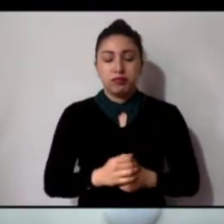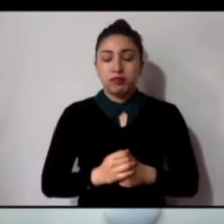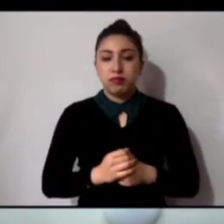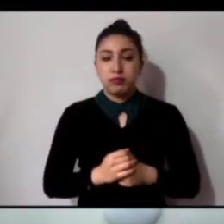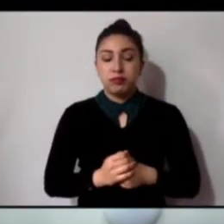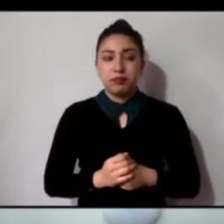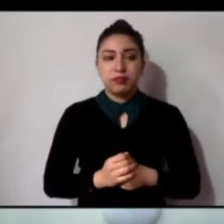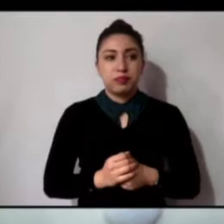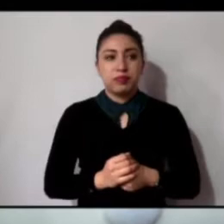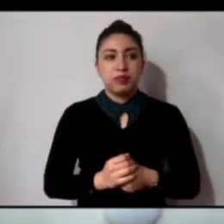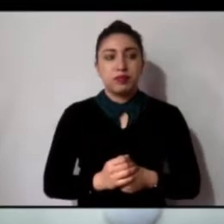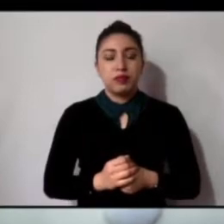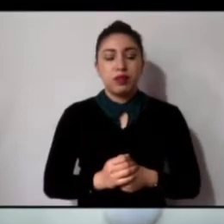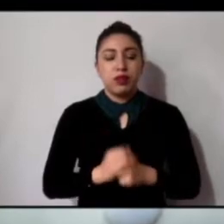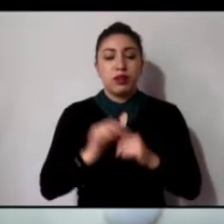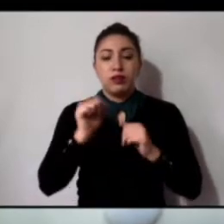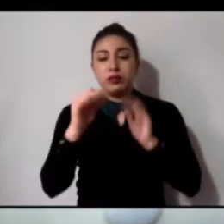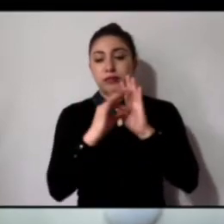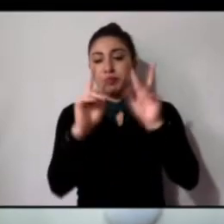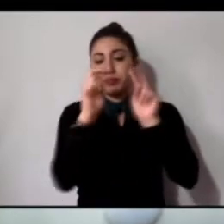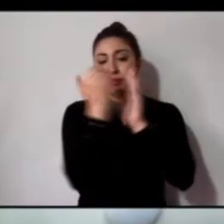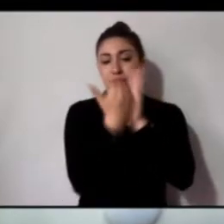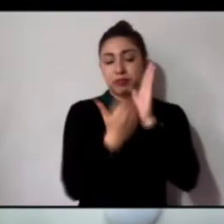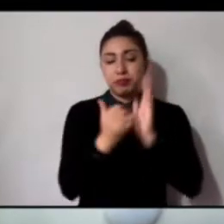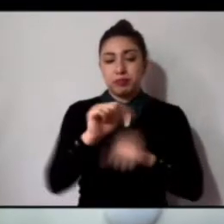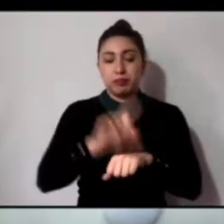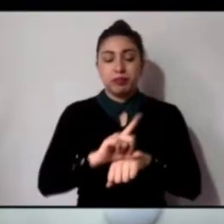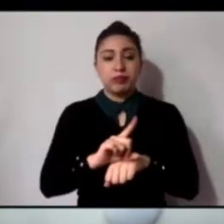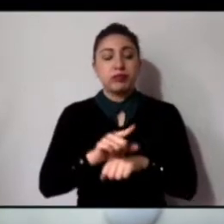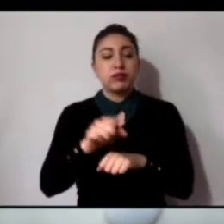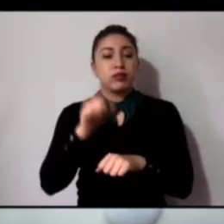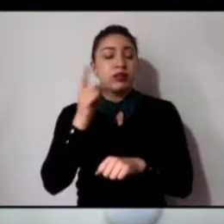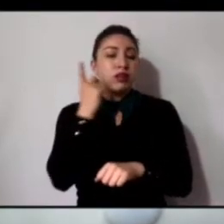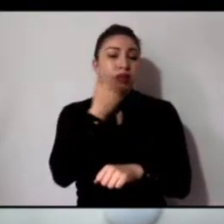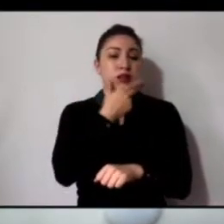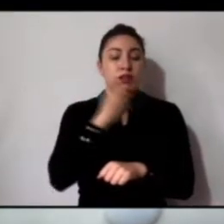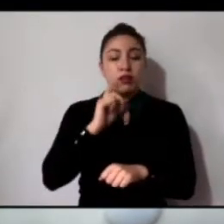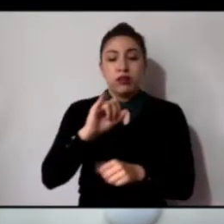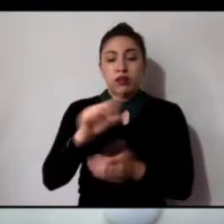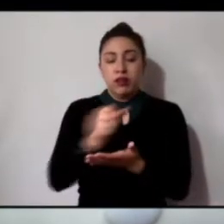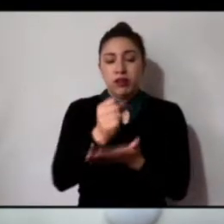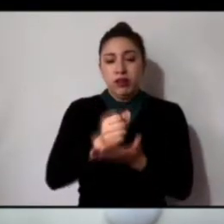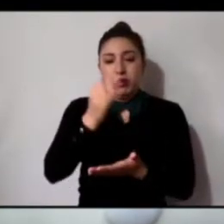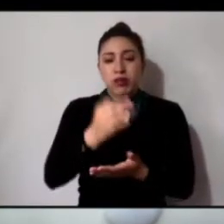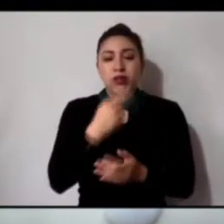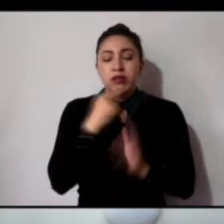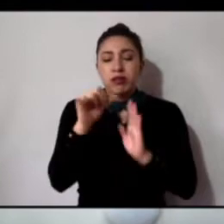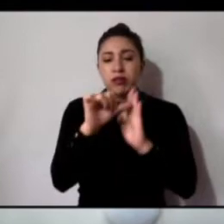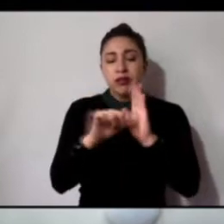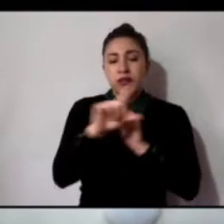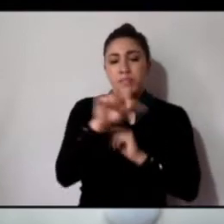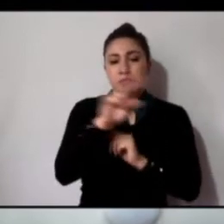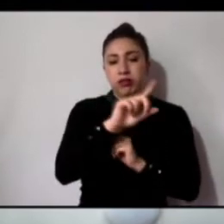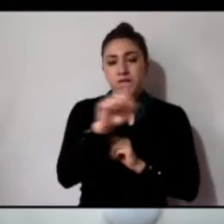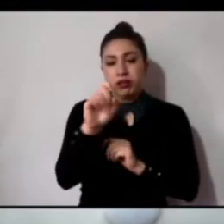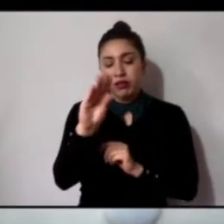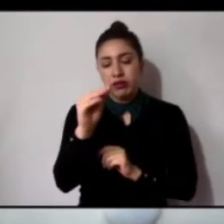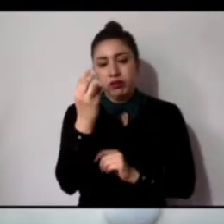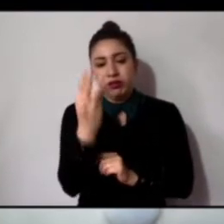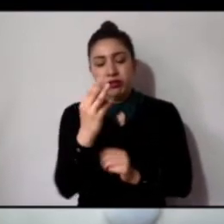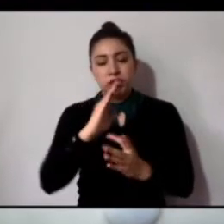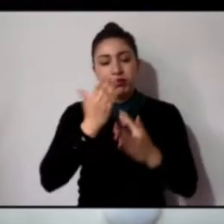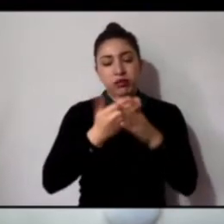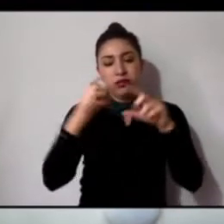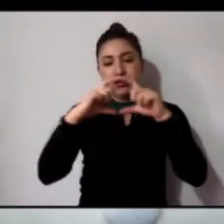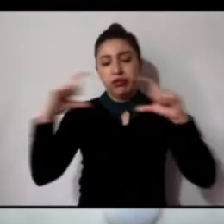punto del orden del día es la consideración de la versión etnográfica de conformidad con el artículo 193, párrafo cuarto del